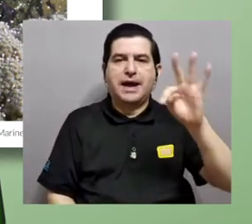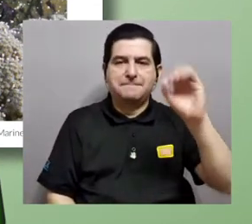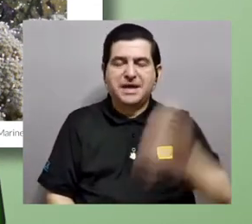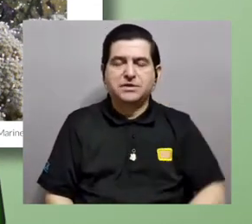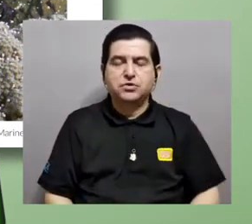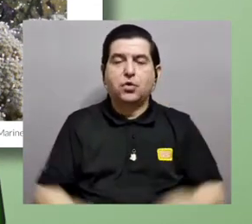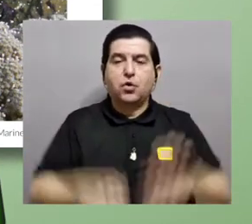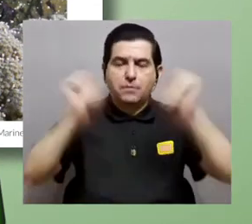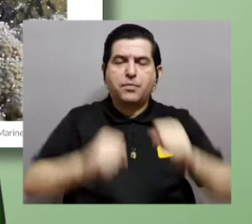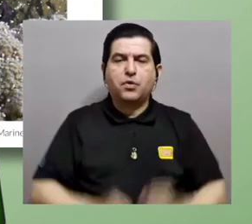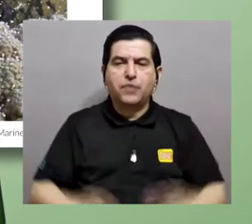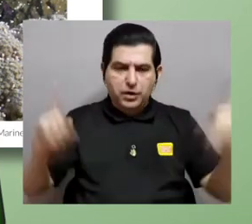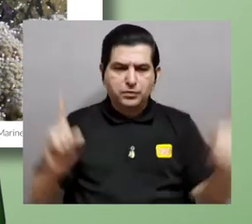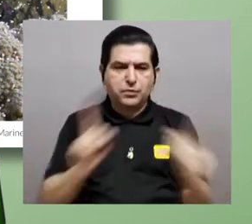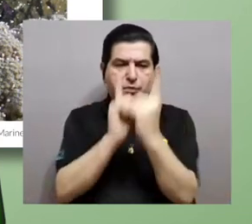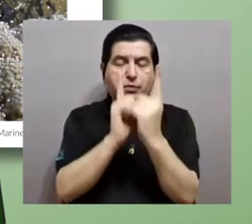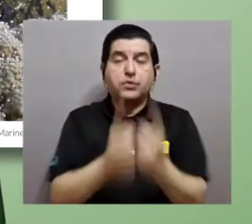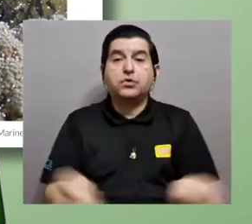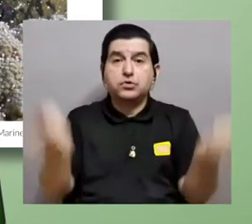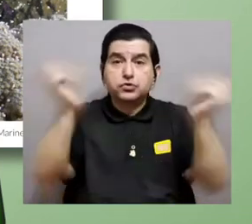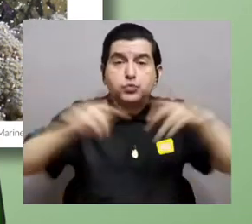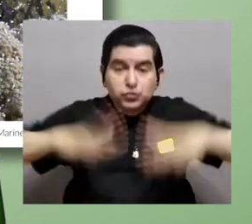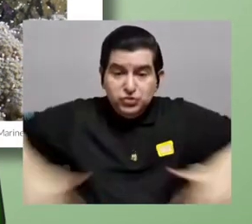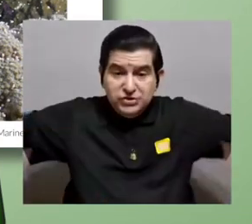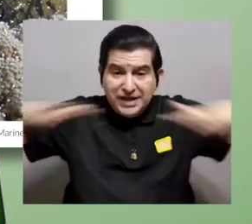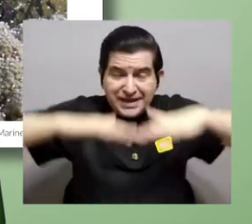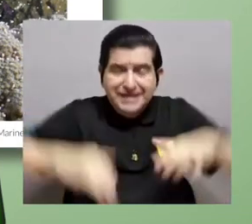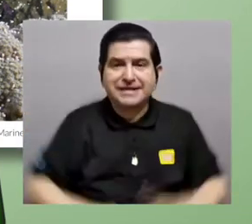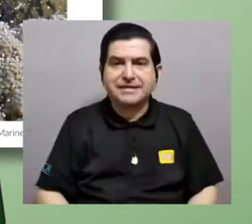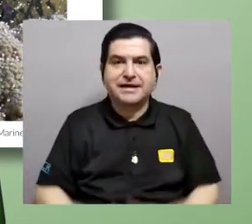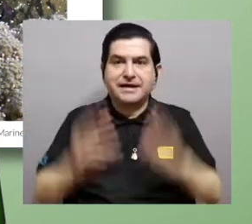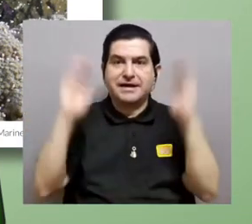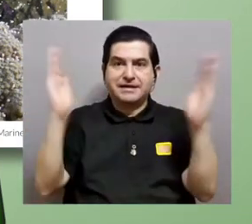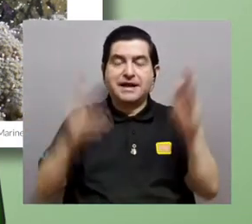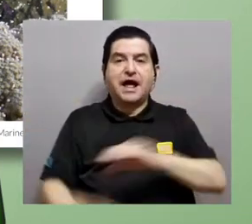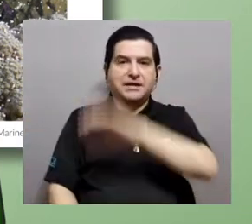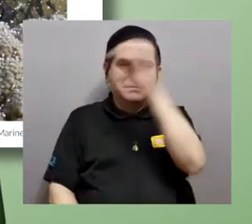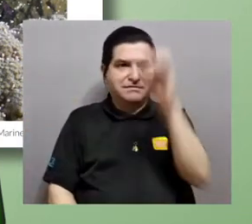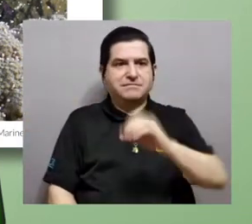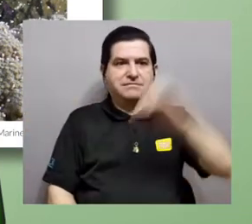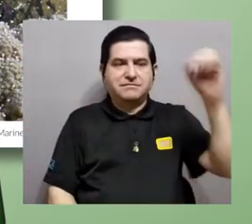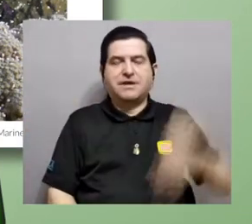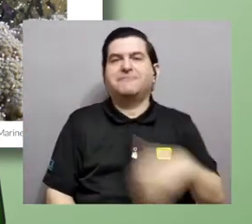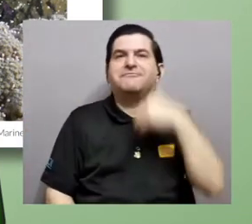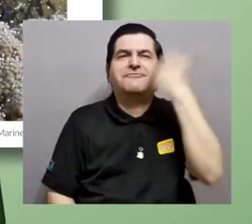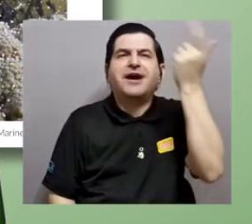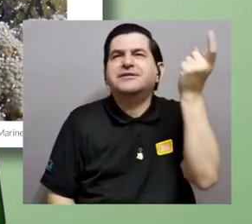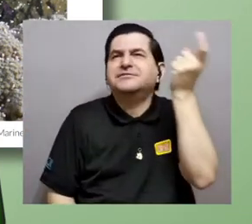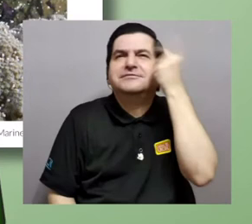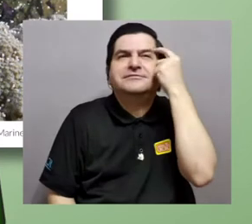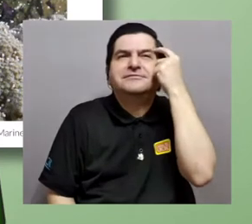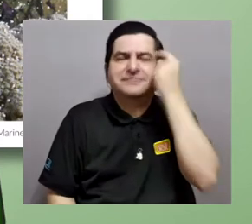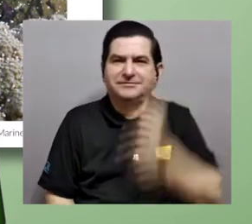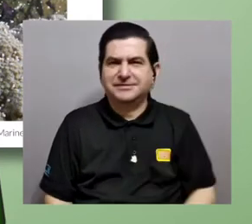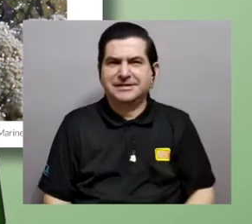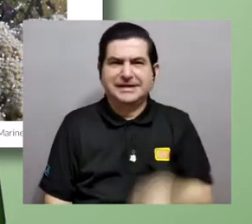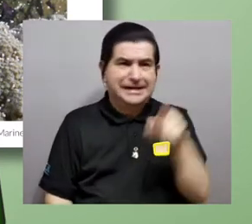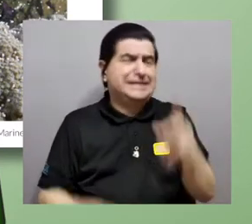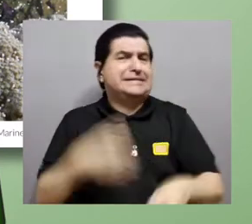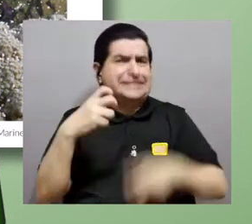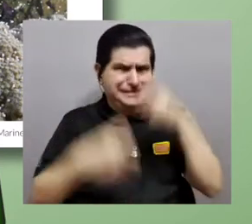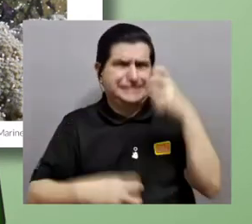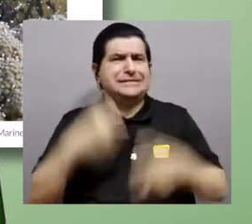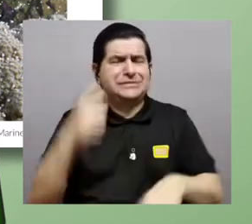Y sabiendo que esto ocurría en un espacio tan vasto como el océano, es fácil imaginarse que era un problema